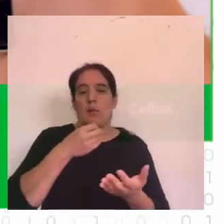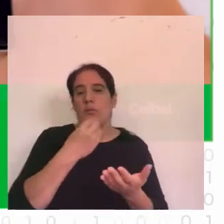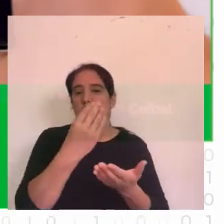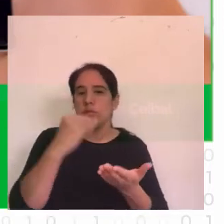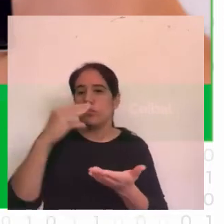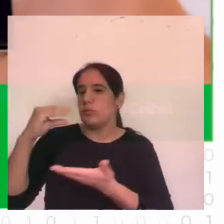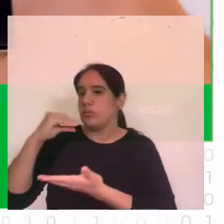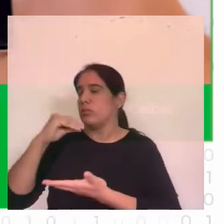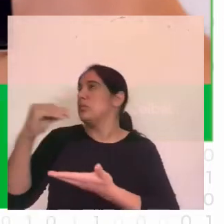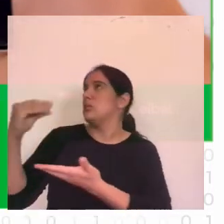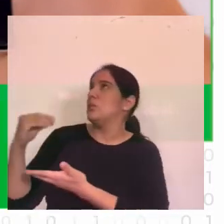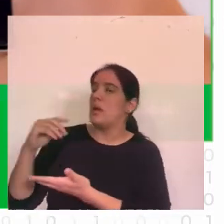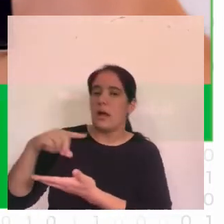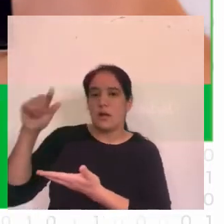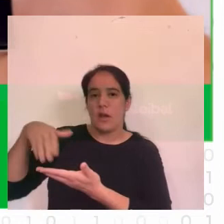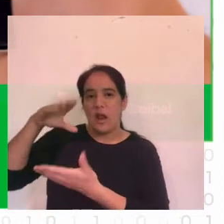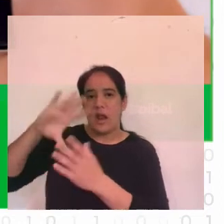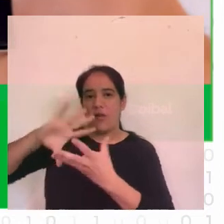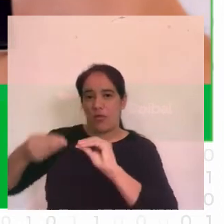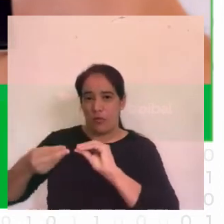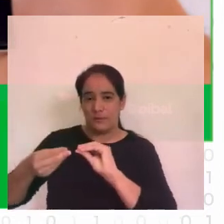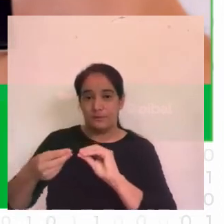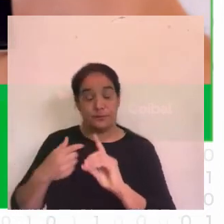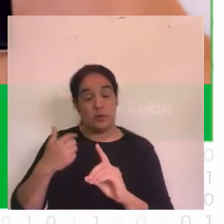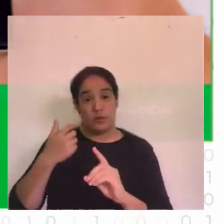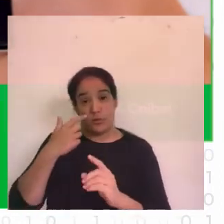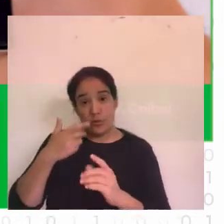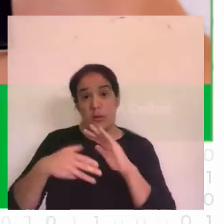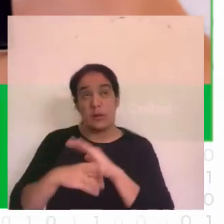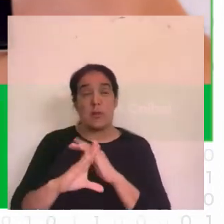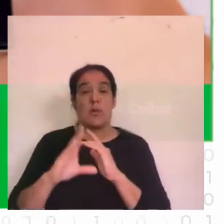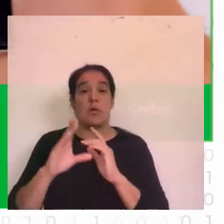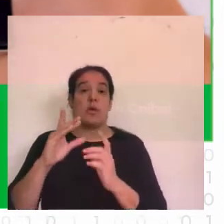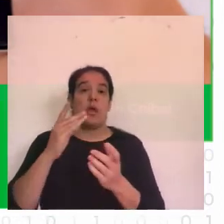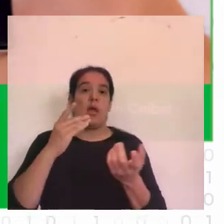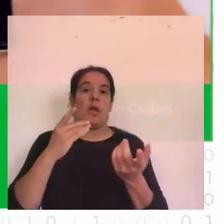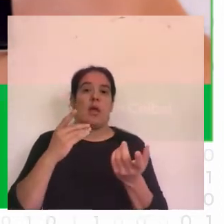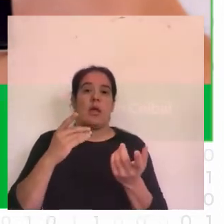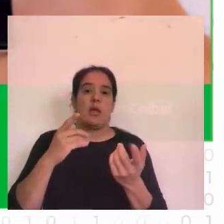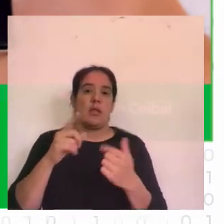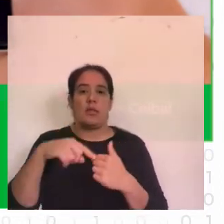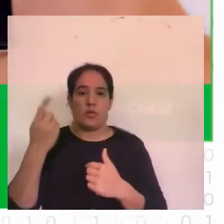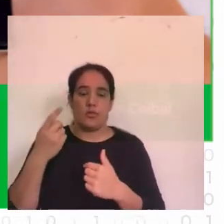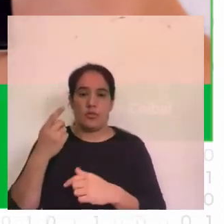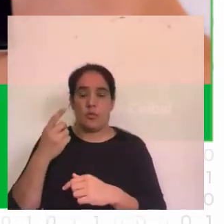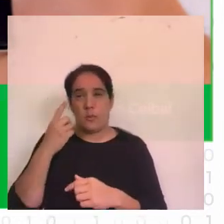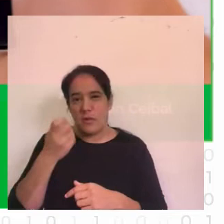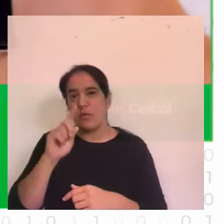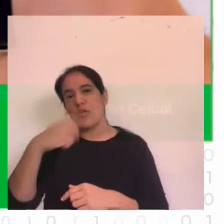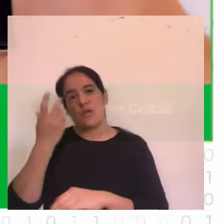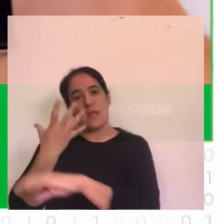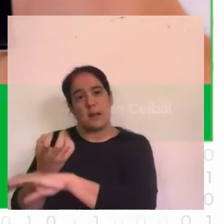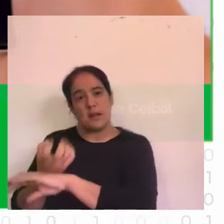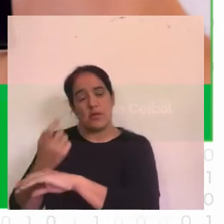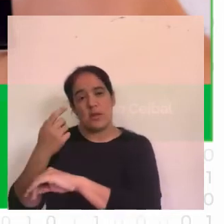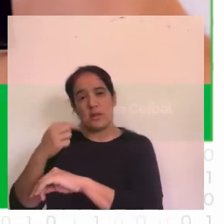información sobre sobre la lo que había de otras aplicaciones hay algunas aplicaciones que